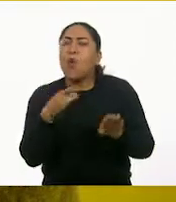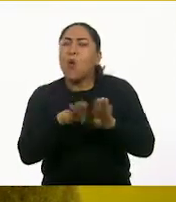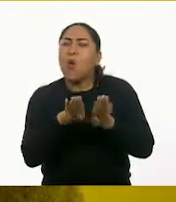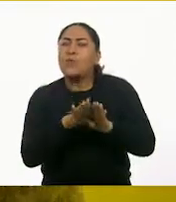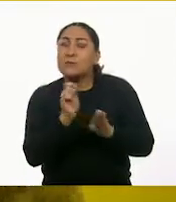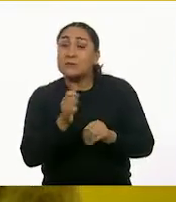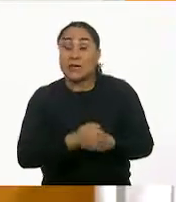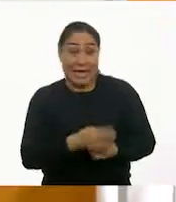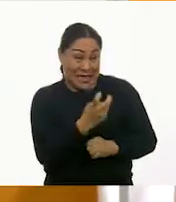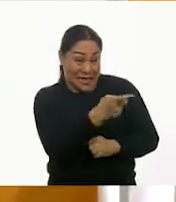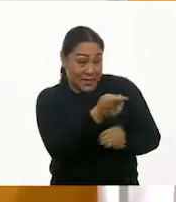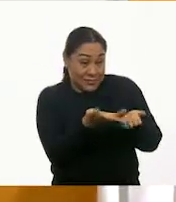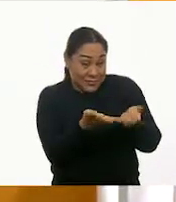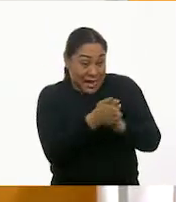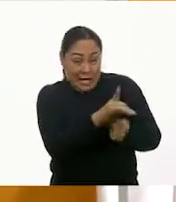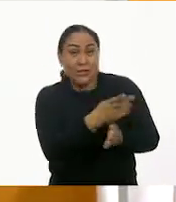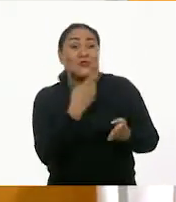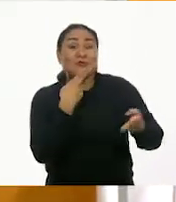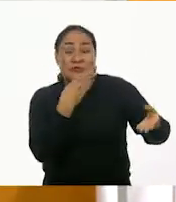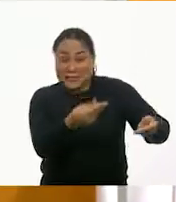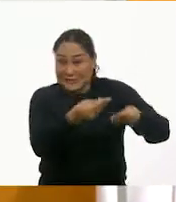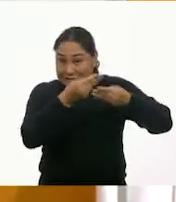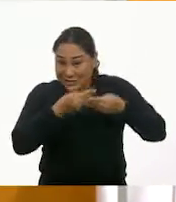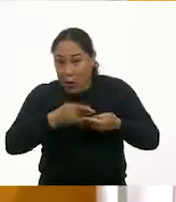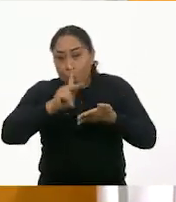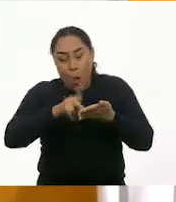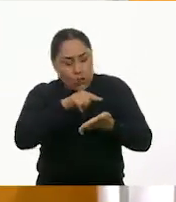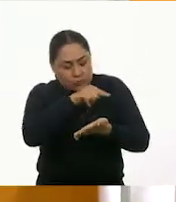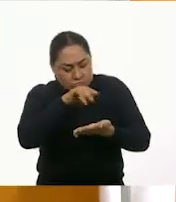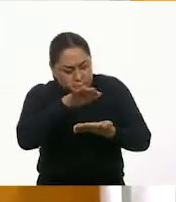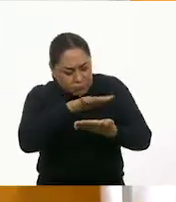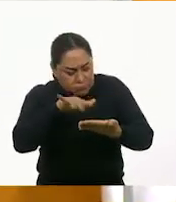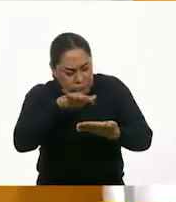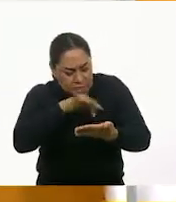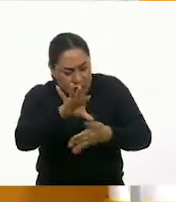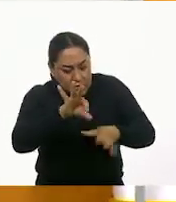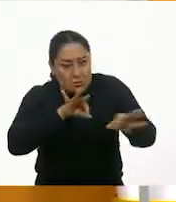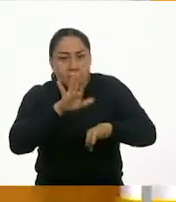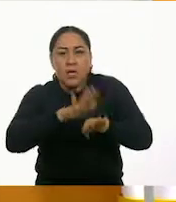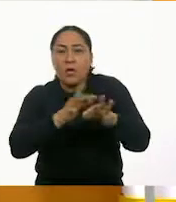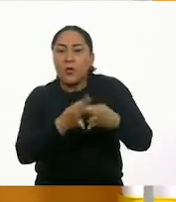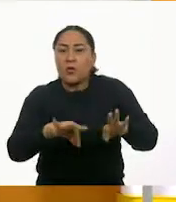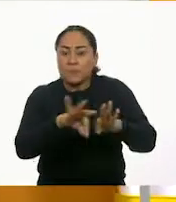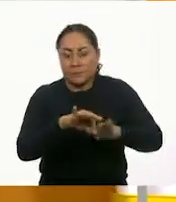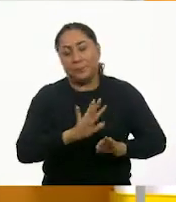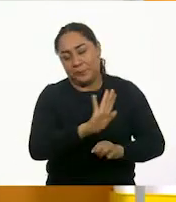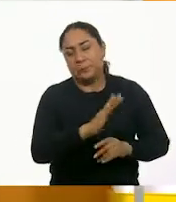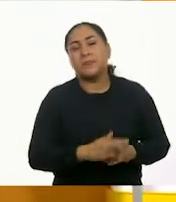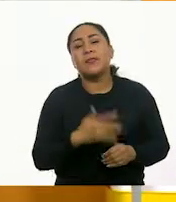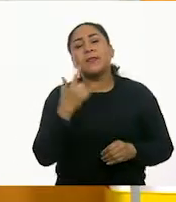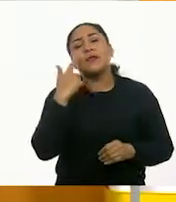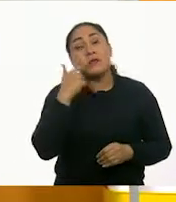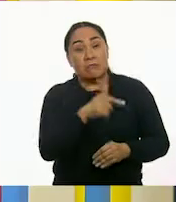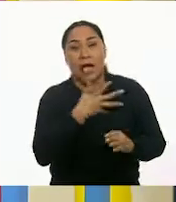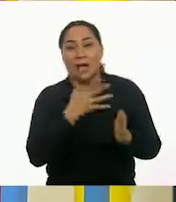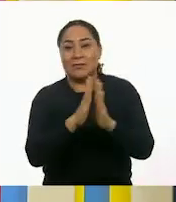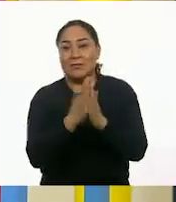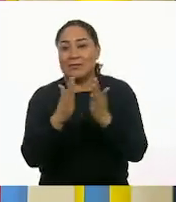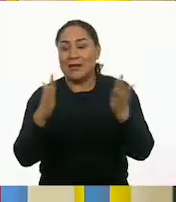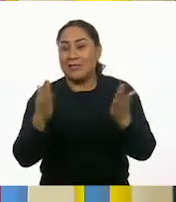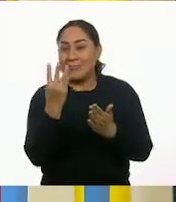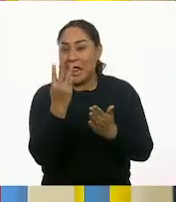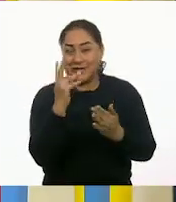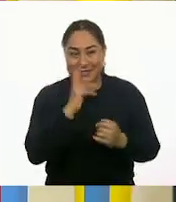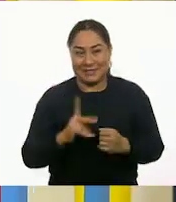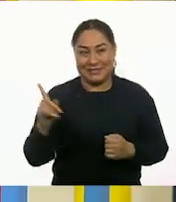hay que guardarlo para leerlo en la tarde y poder recapitular o recabar información. Y ahora un periódico... Y está en tríptico, además, mira. Además,